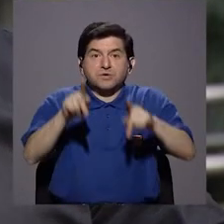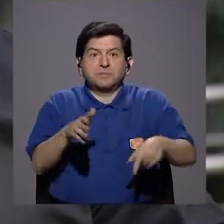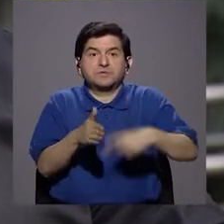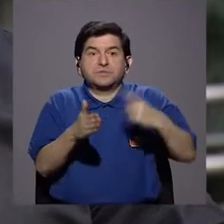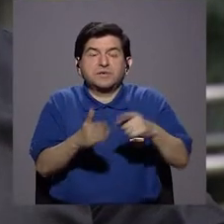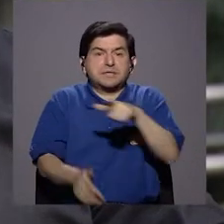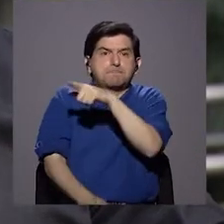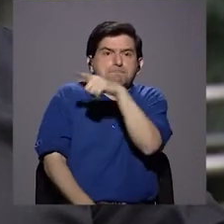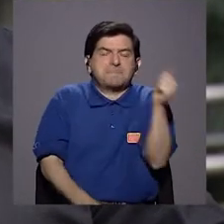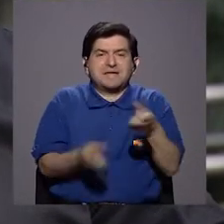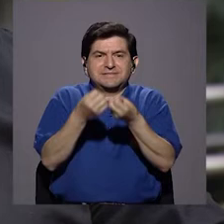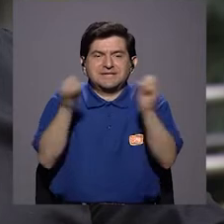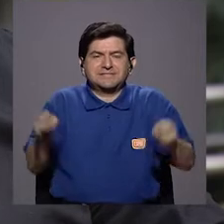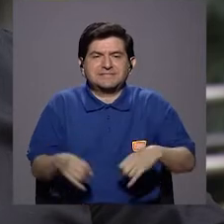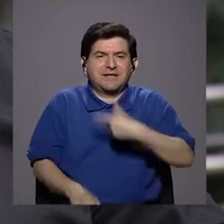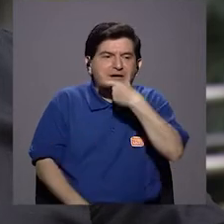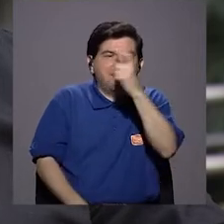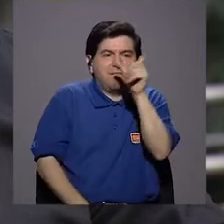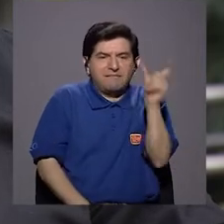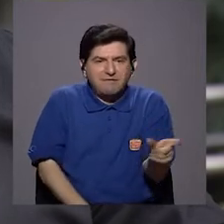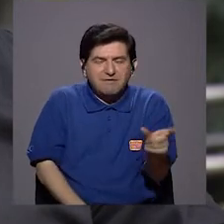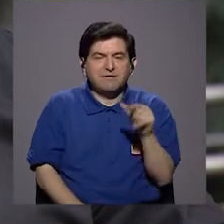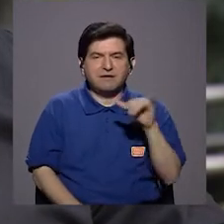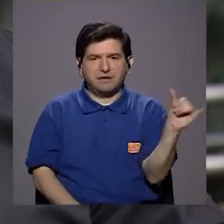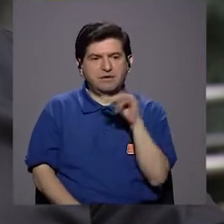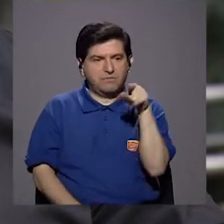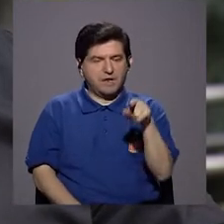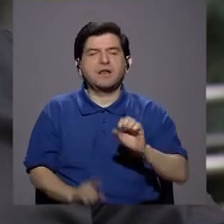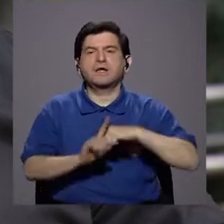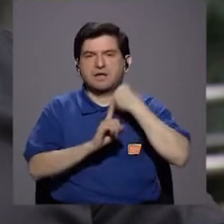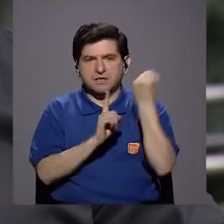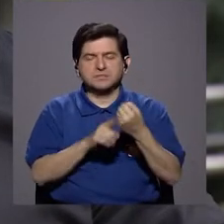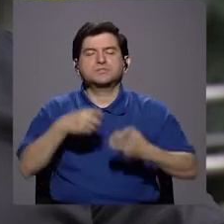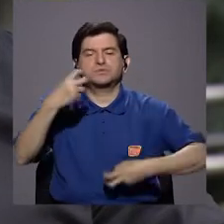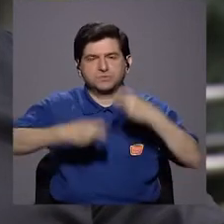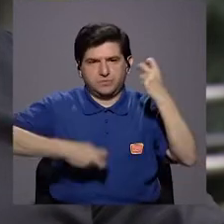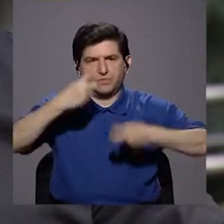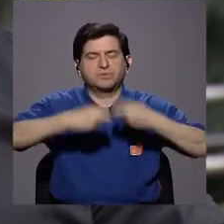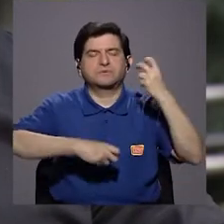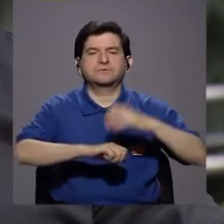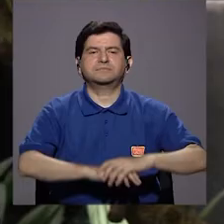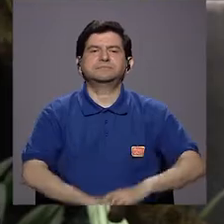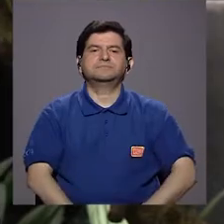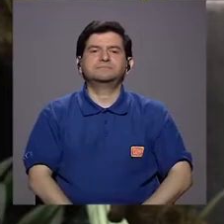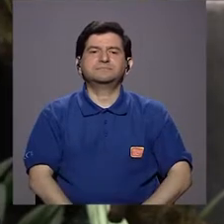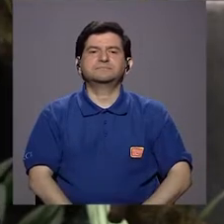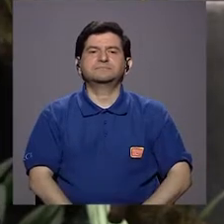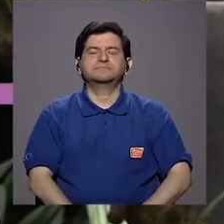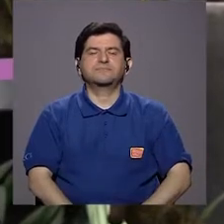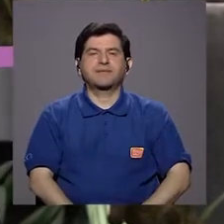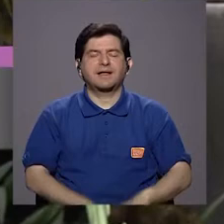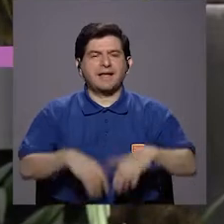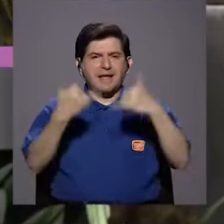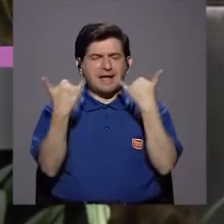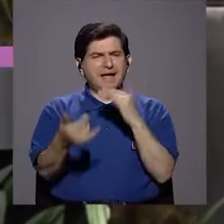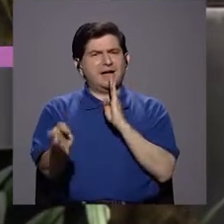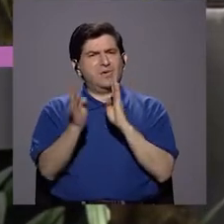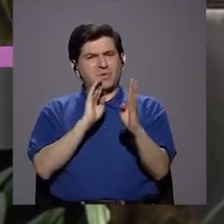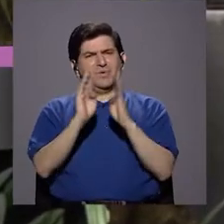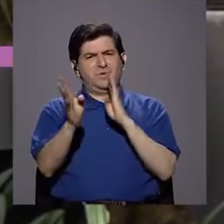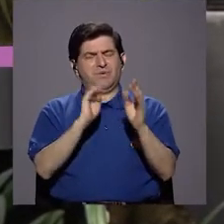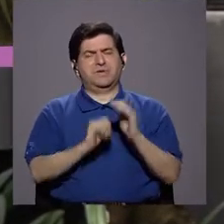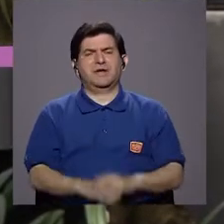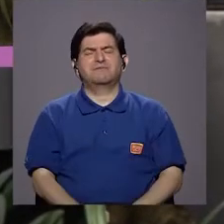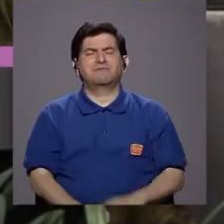Yo he conocido pacientes que hasta meses sin quitarse la prótesis y eso también genera problemas, ¿verdad? Doctor, ahora